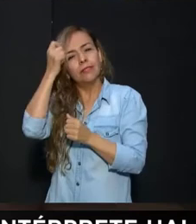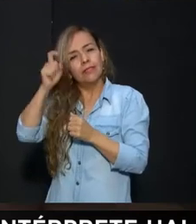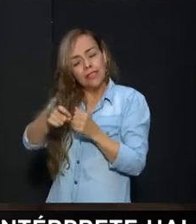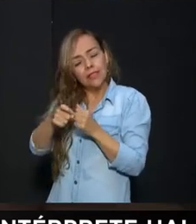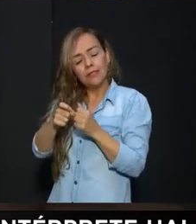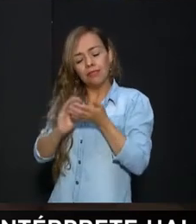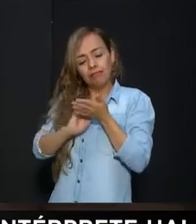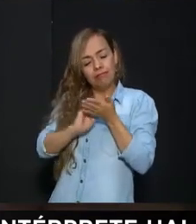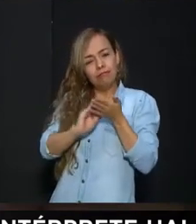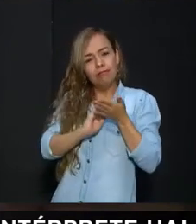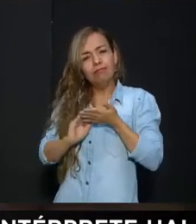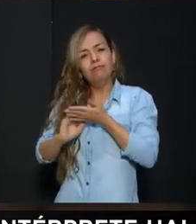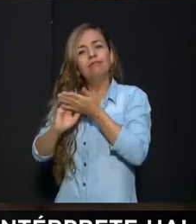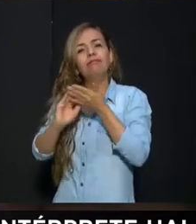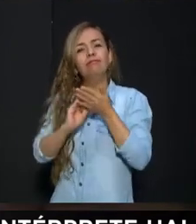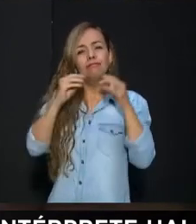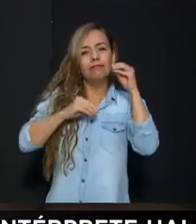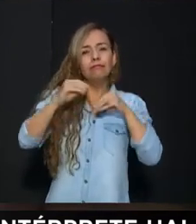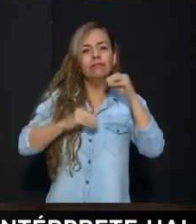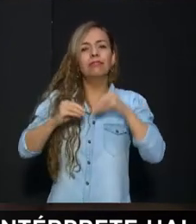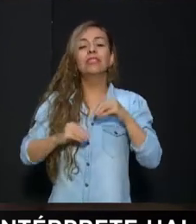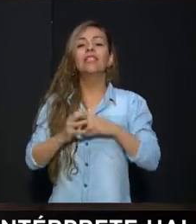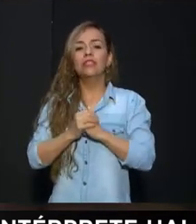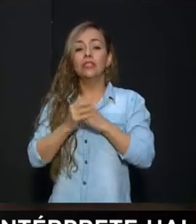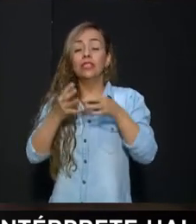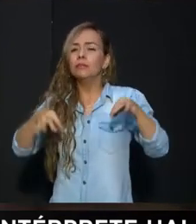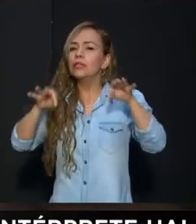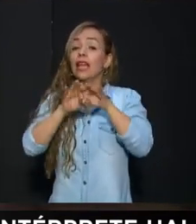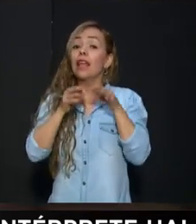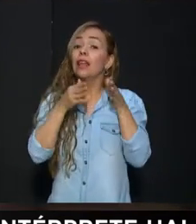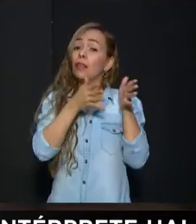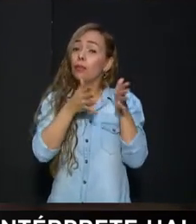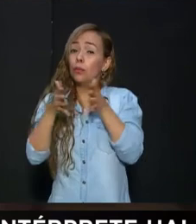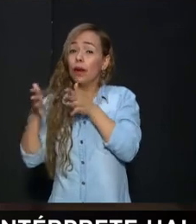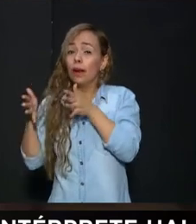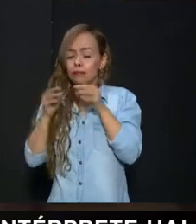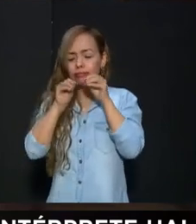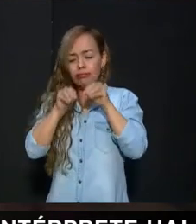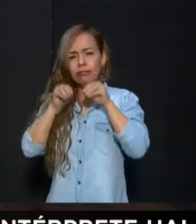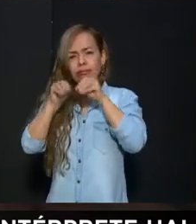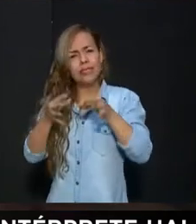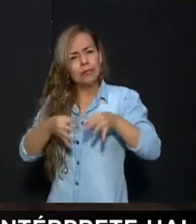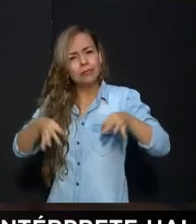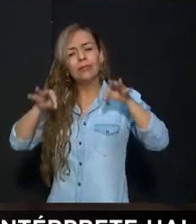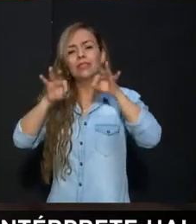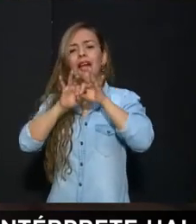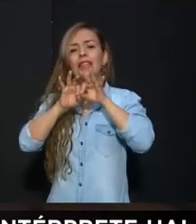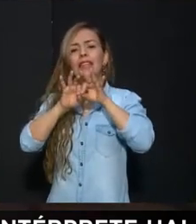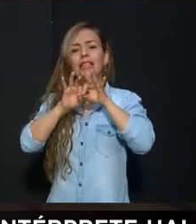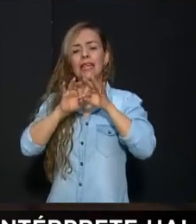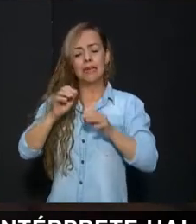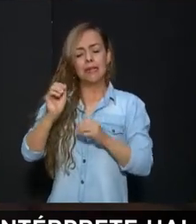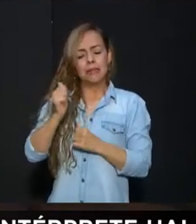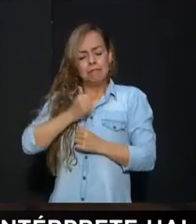dotados también se pueden sentir excluidos. Entonces, la educación es un tema tan complejo que la línea que se